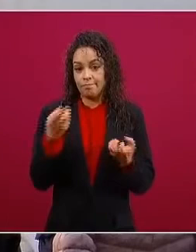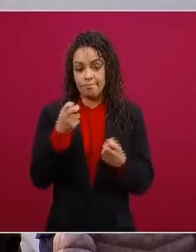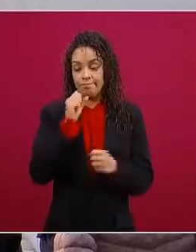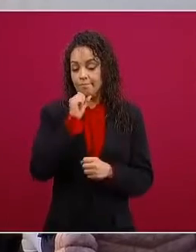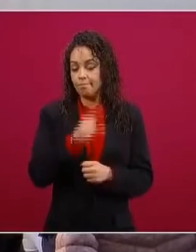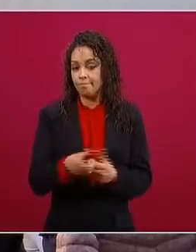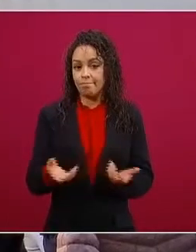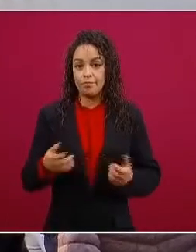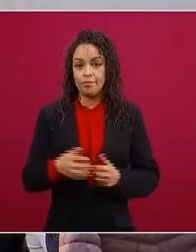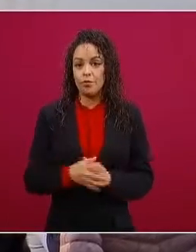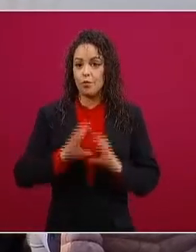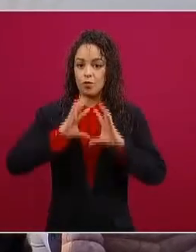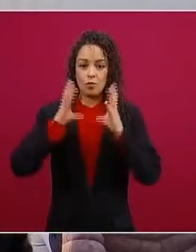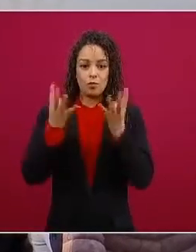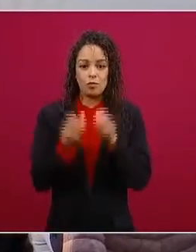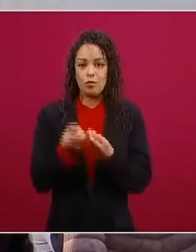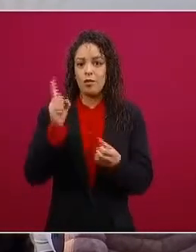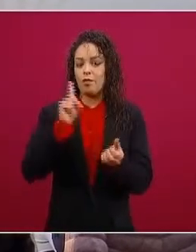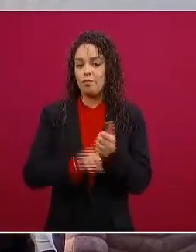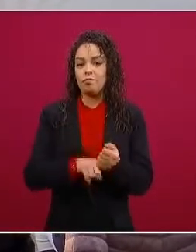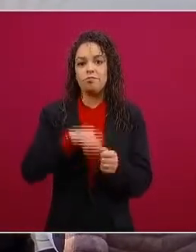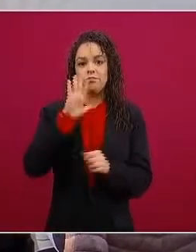todo era negocio